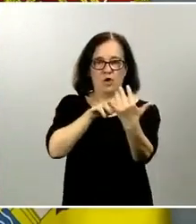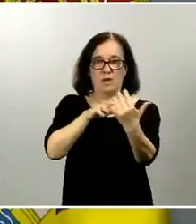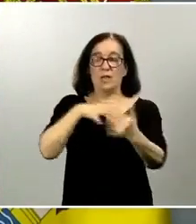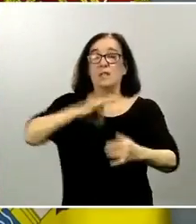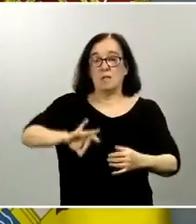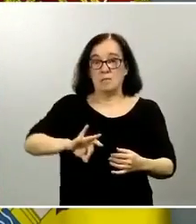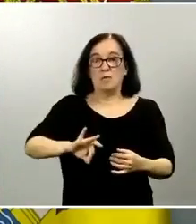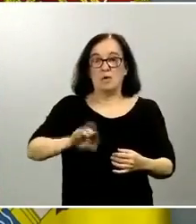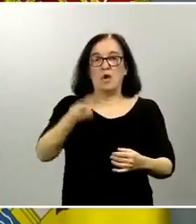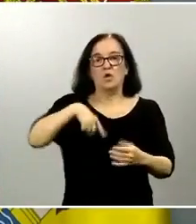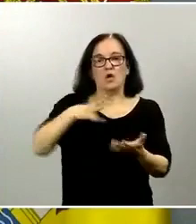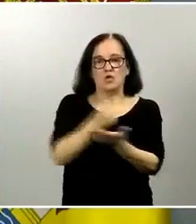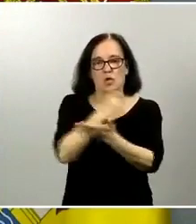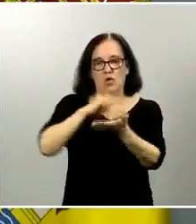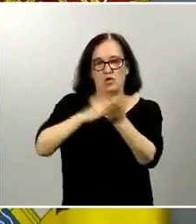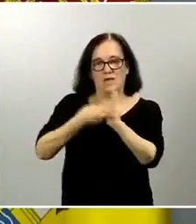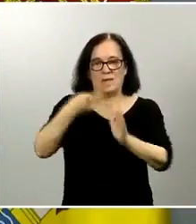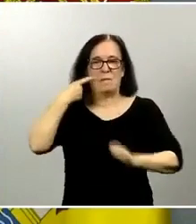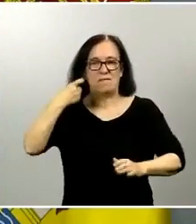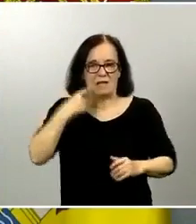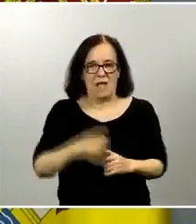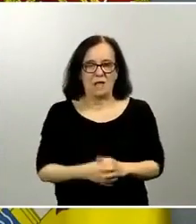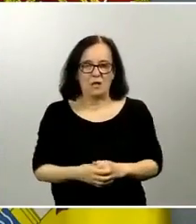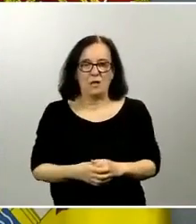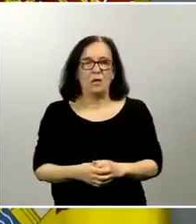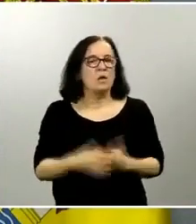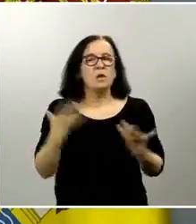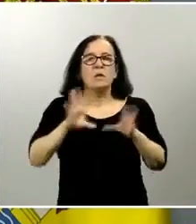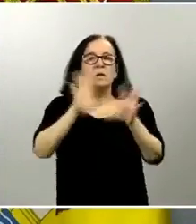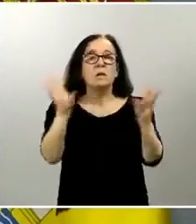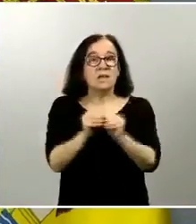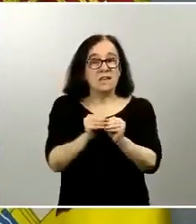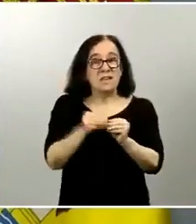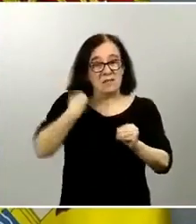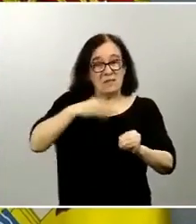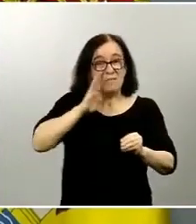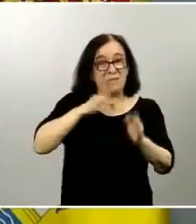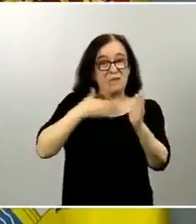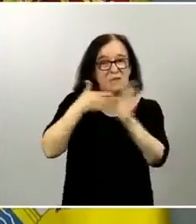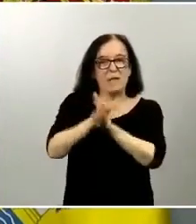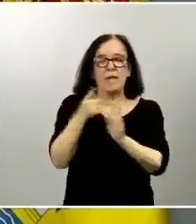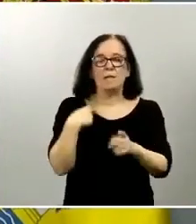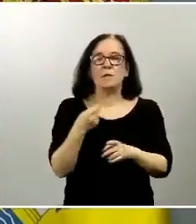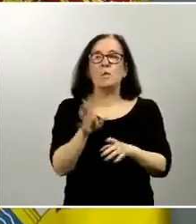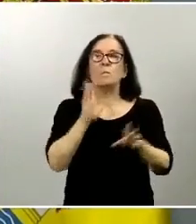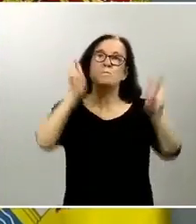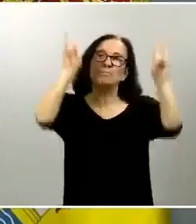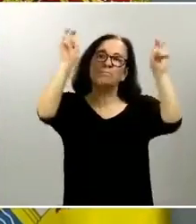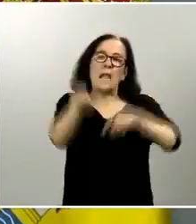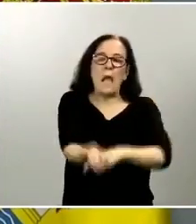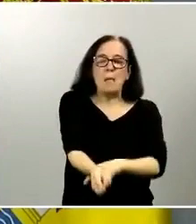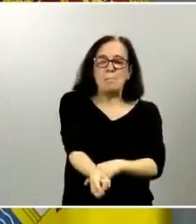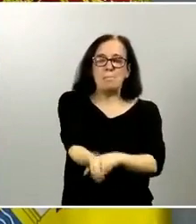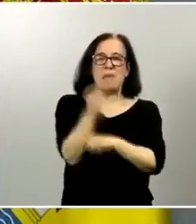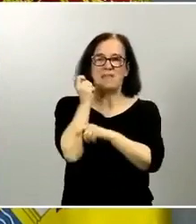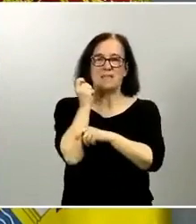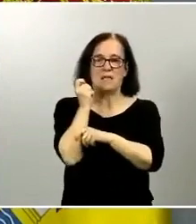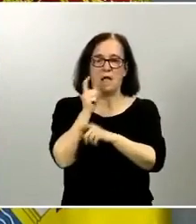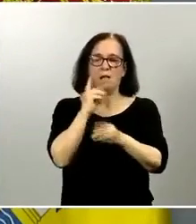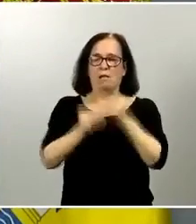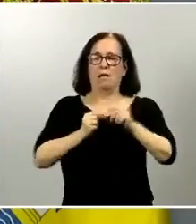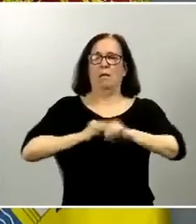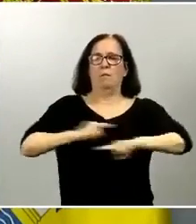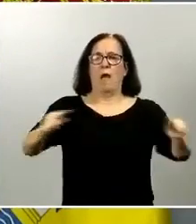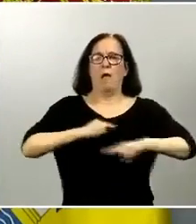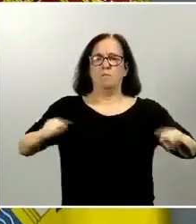de todo nuestro sistema bancario en definitiva el phishing es pescar intentan es lanzar muchísimos mensajes para ver